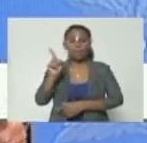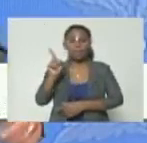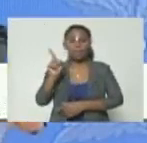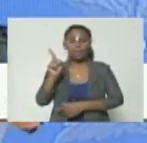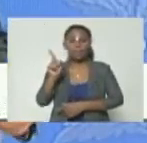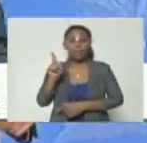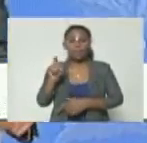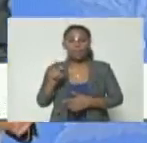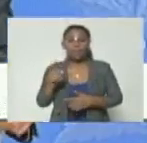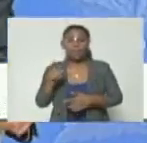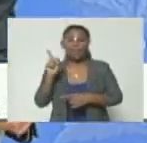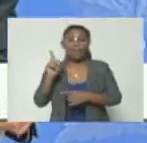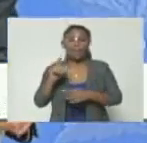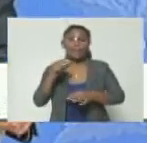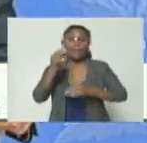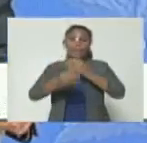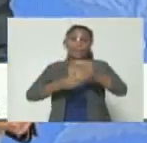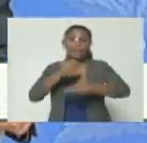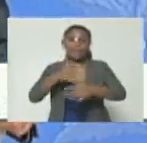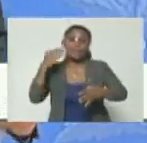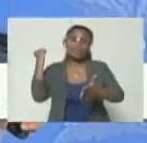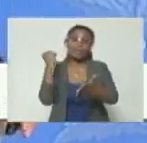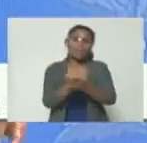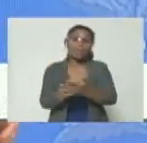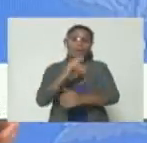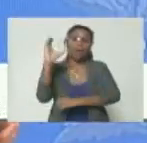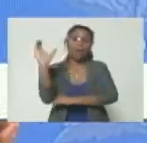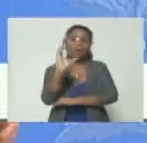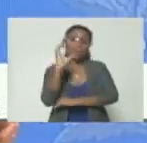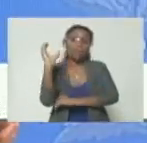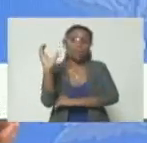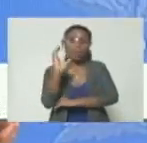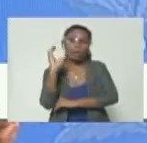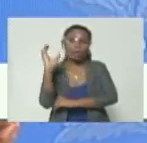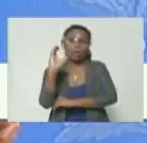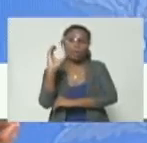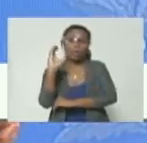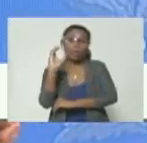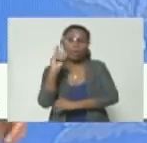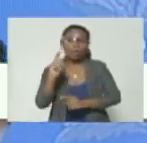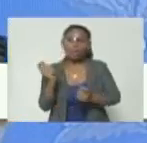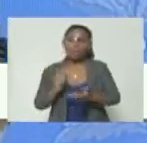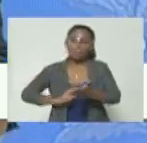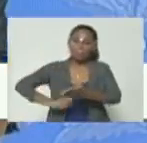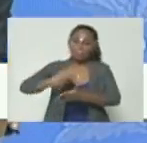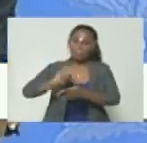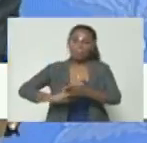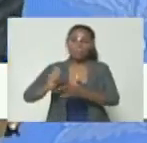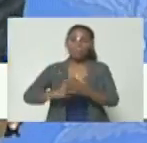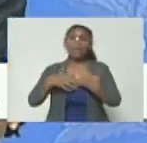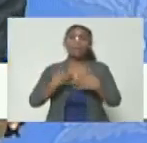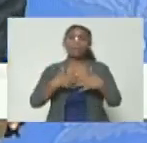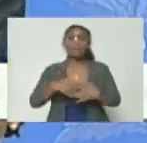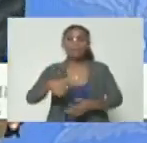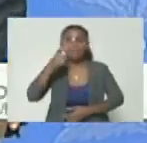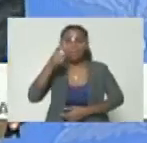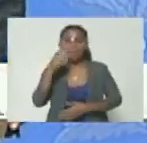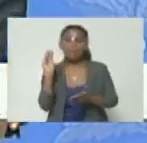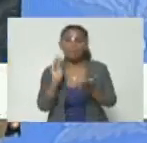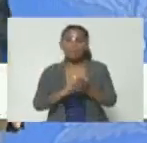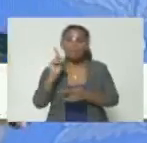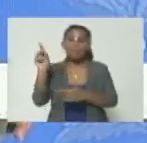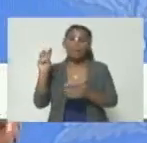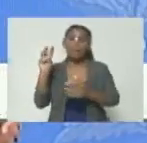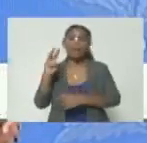resulta asesinado por mercenarios colombianos contratados por una empresa de seguridad situada en